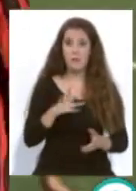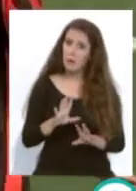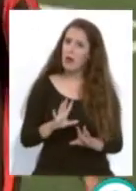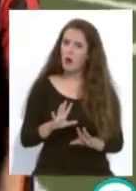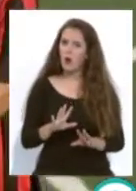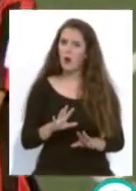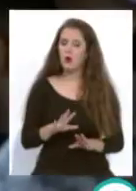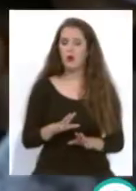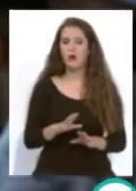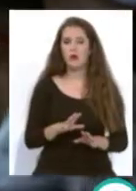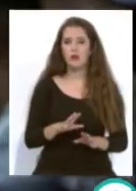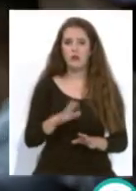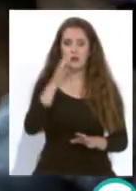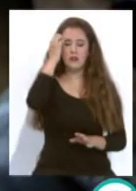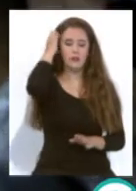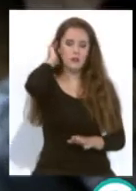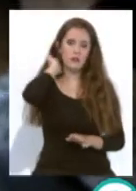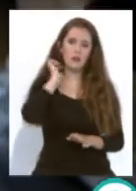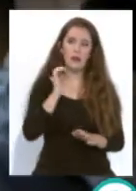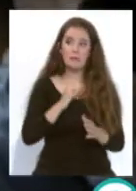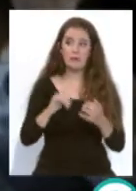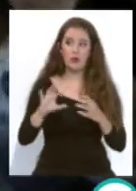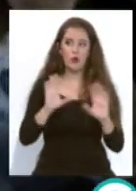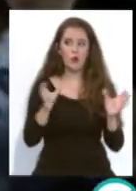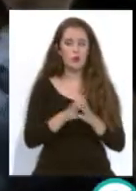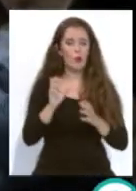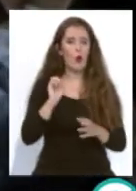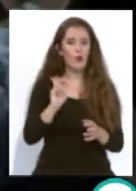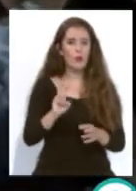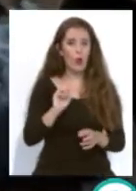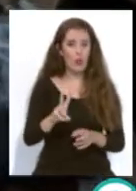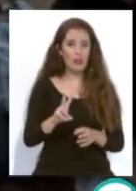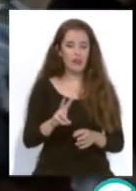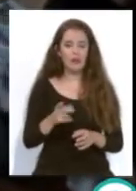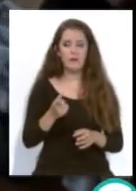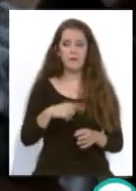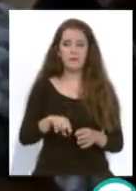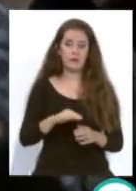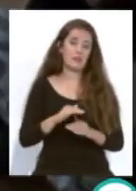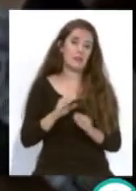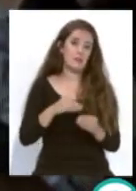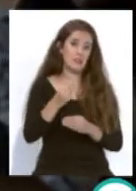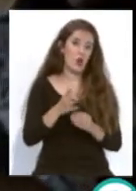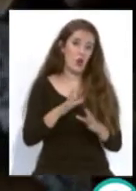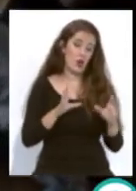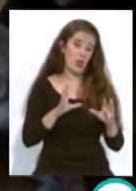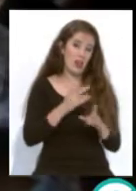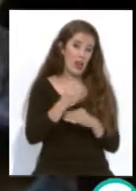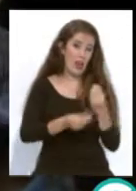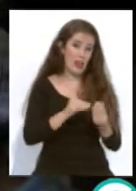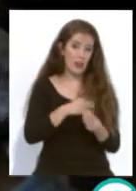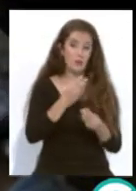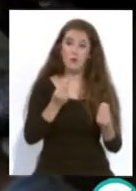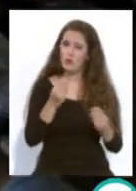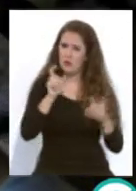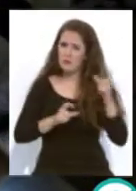con los mejores de ese grupo 12 que es la televisión Canaria el grupo Canario mucha gente